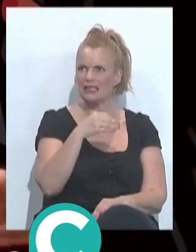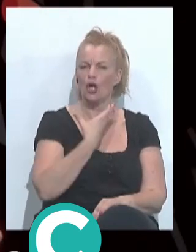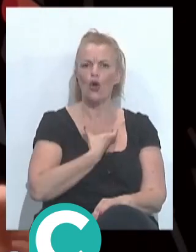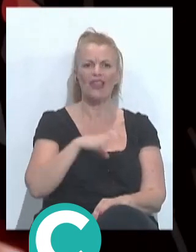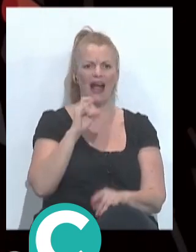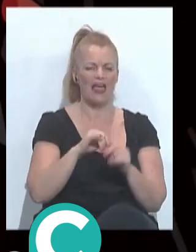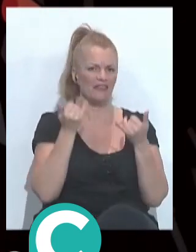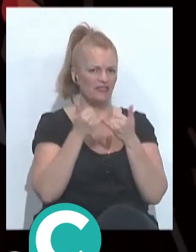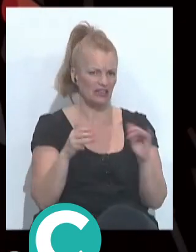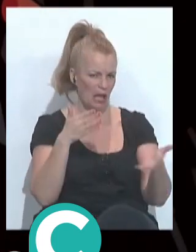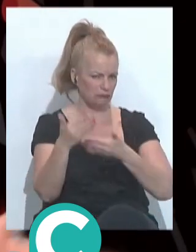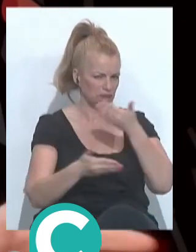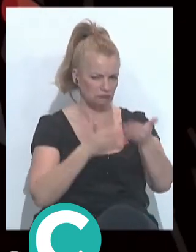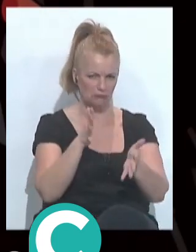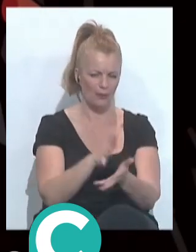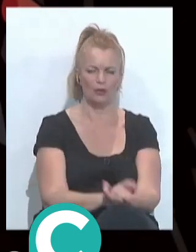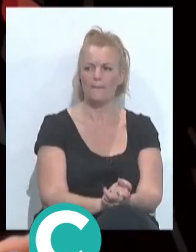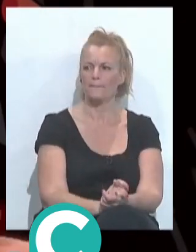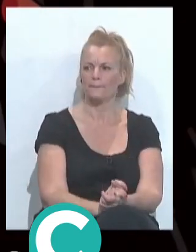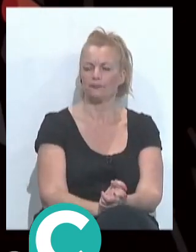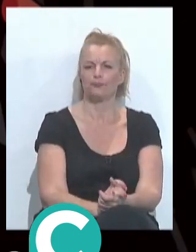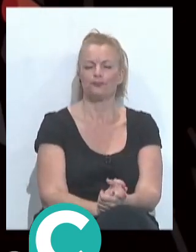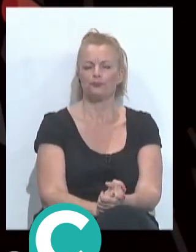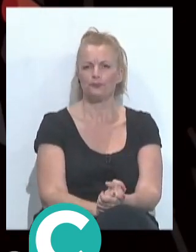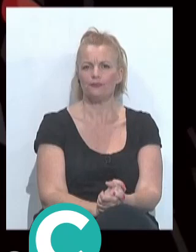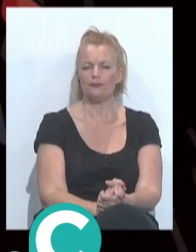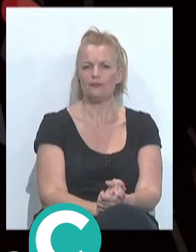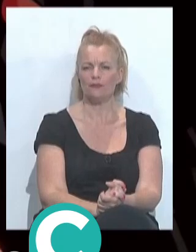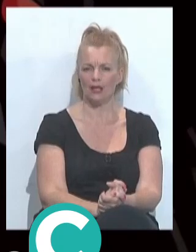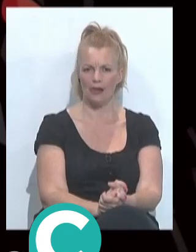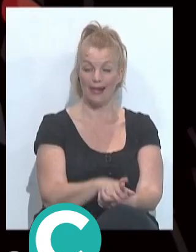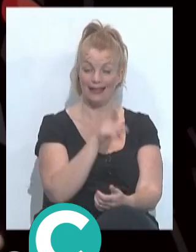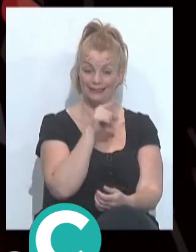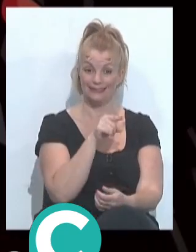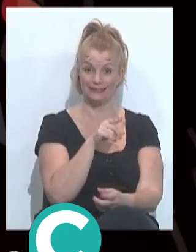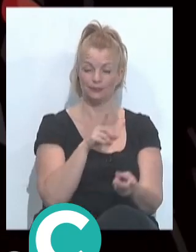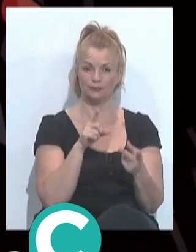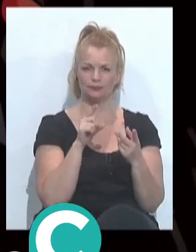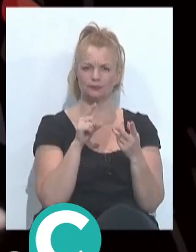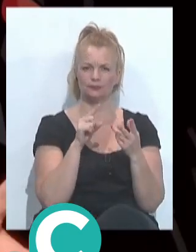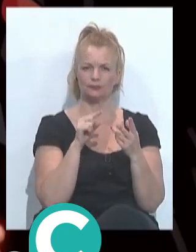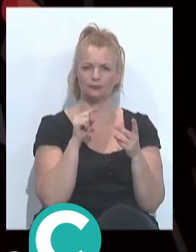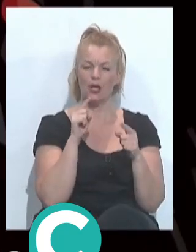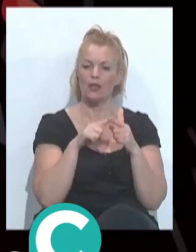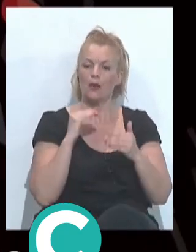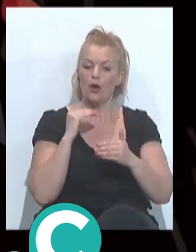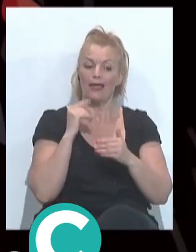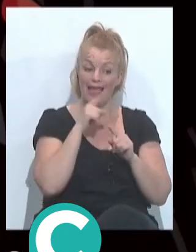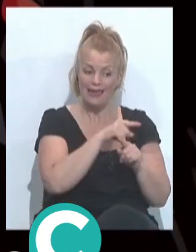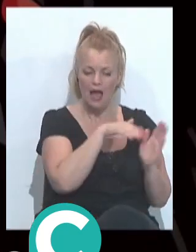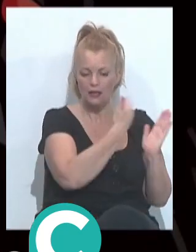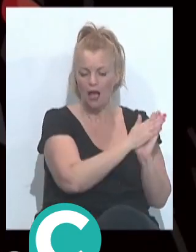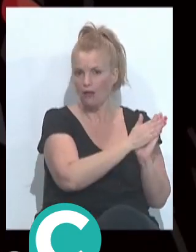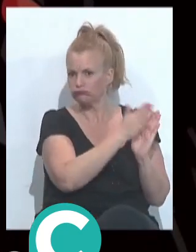secretario creo que era por ahí, sí. Bueno, se supone. Pero de ahí a lo que hemos ido pasando,